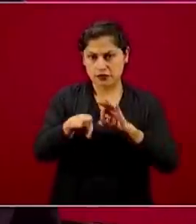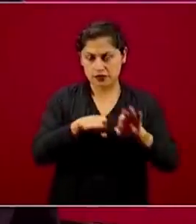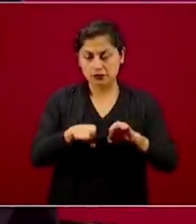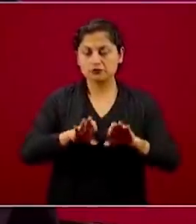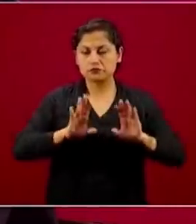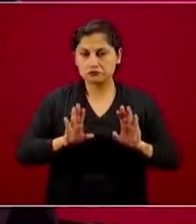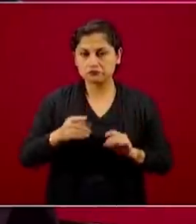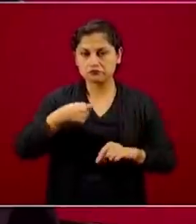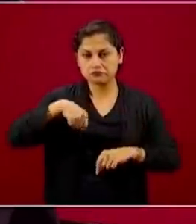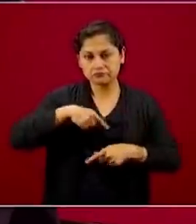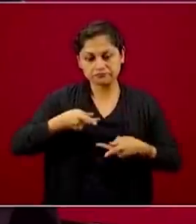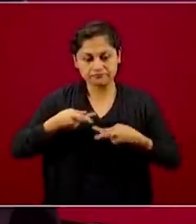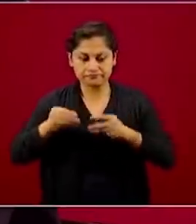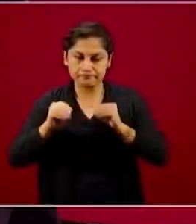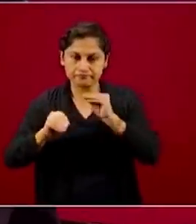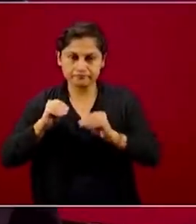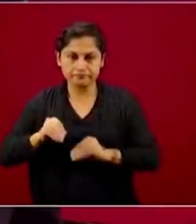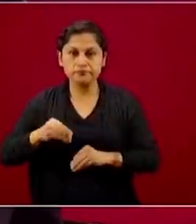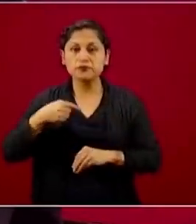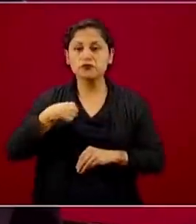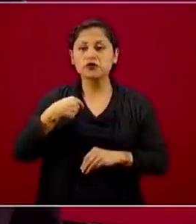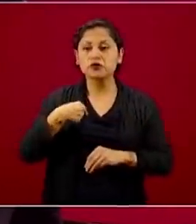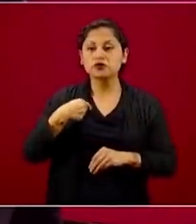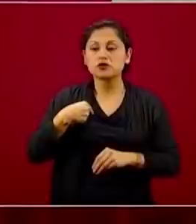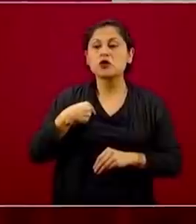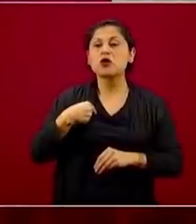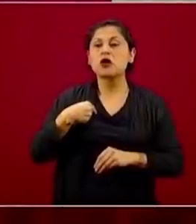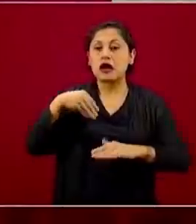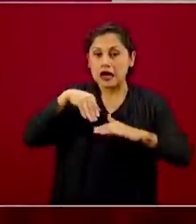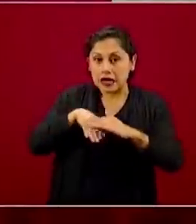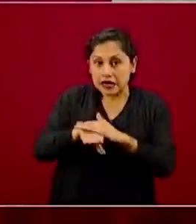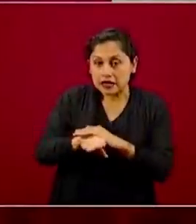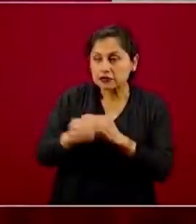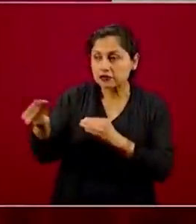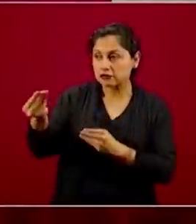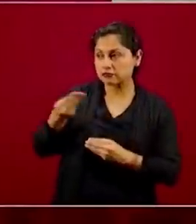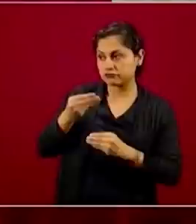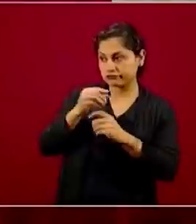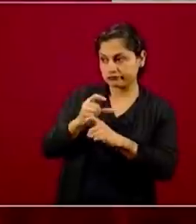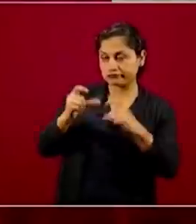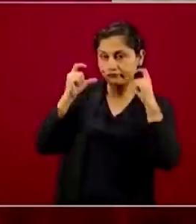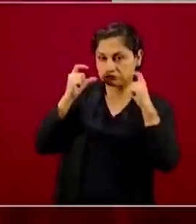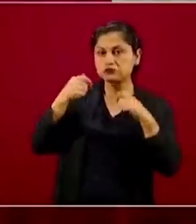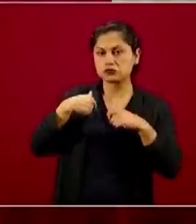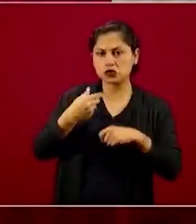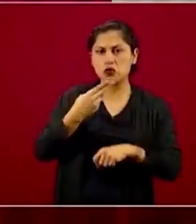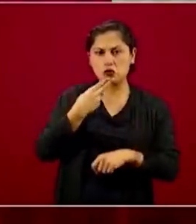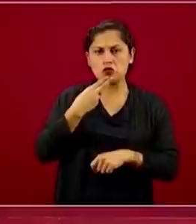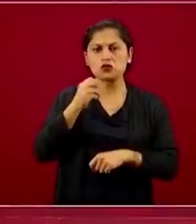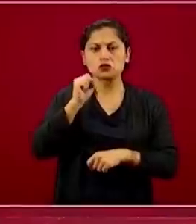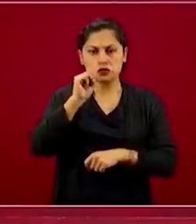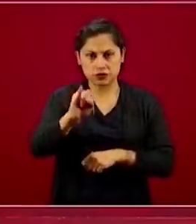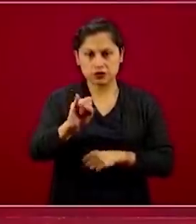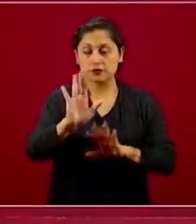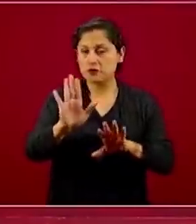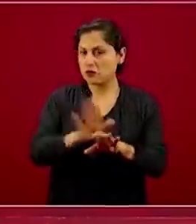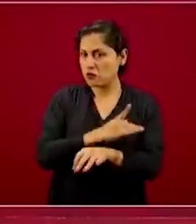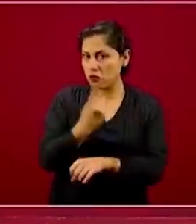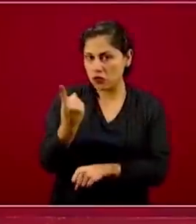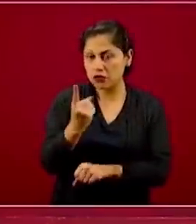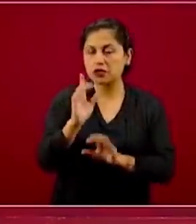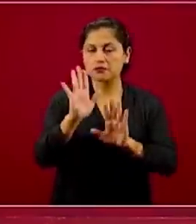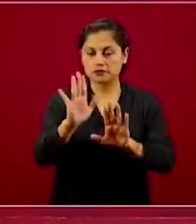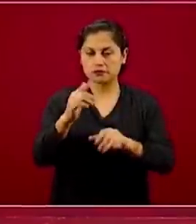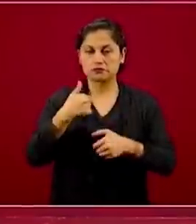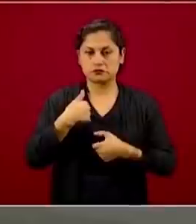Y decidí hoy usar el cubrebocas que me ofrecieron en la puerta de este recinto por varias razones que ahora comento. Y por cierto